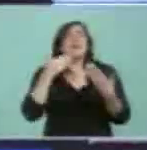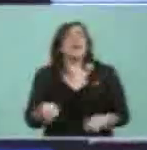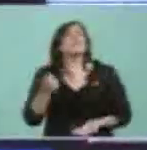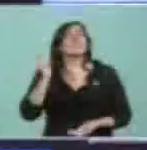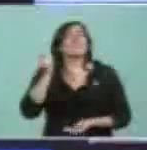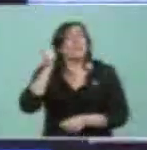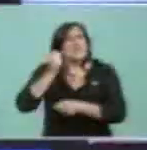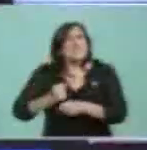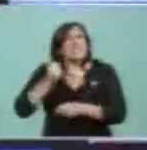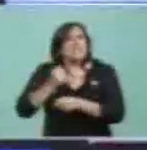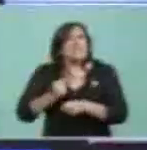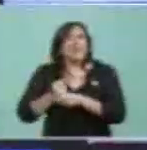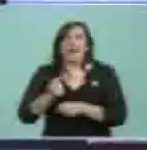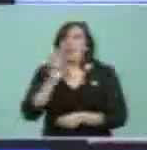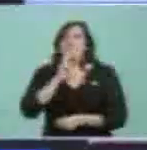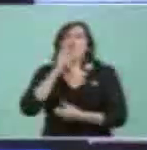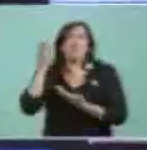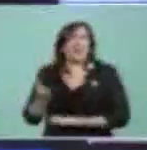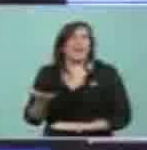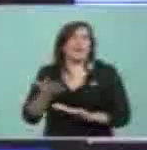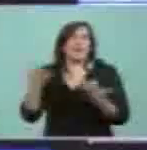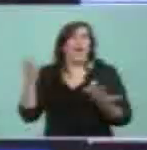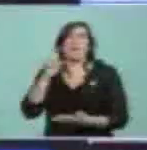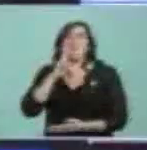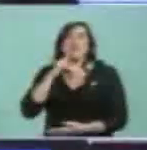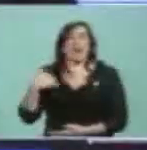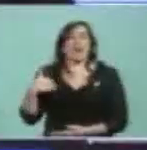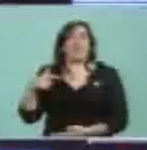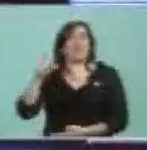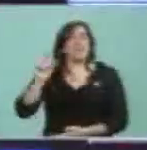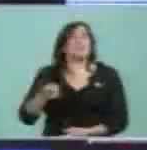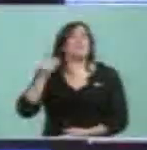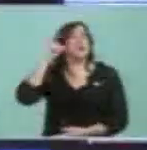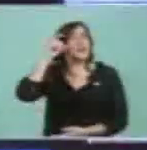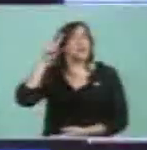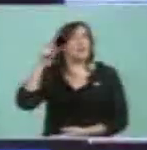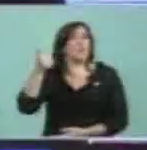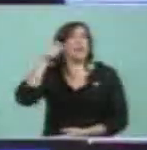infatigable de esa gran mujer argentina que se llamó Eva Perón.